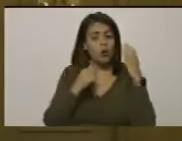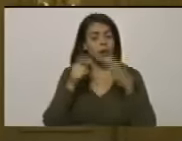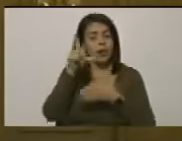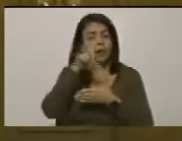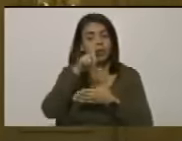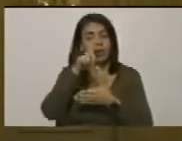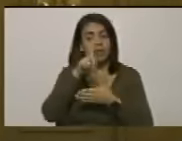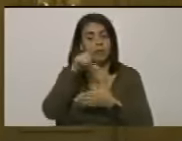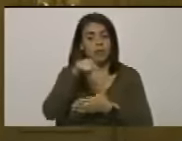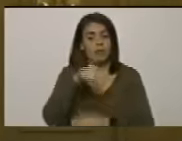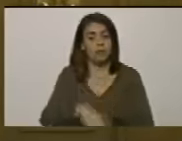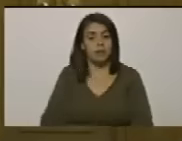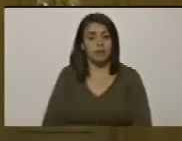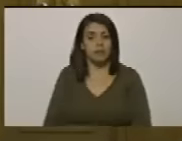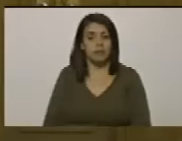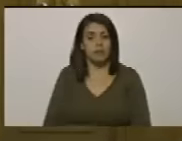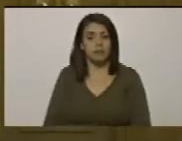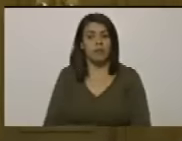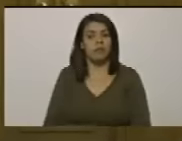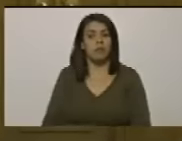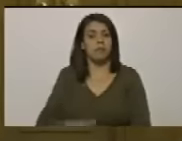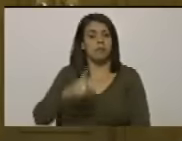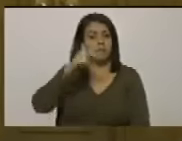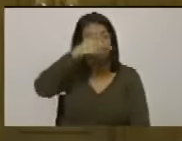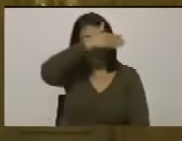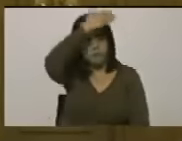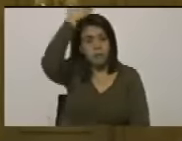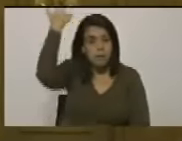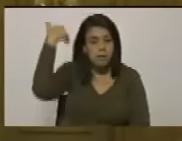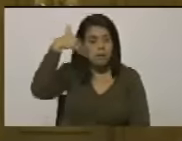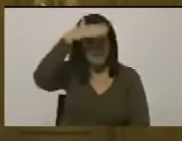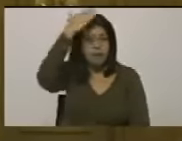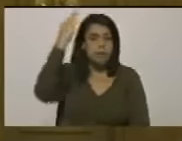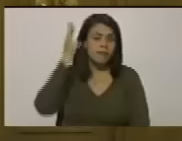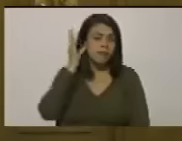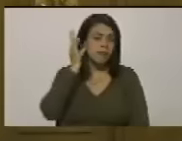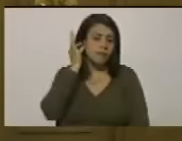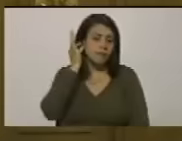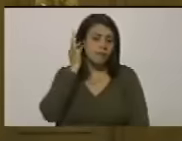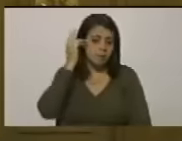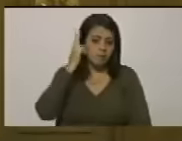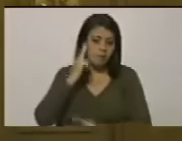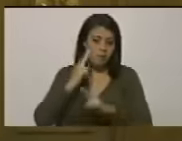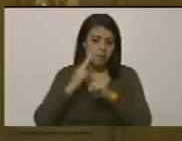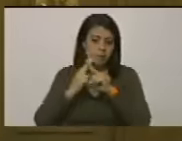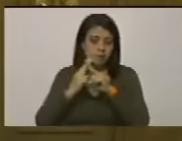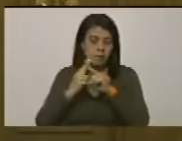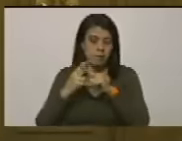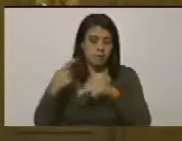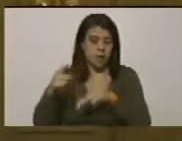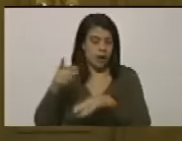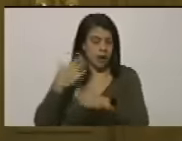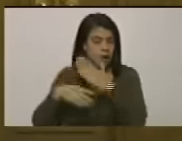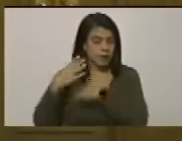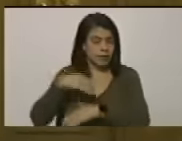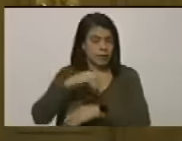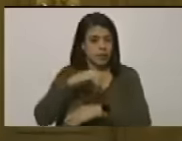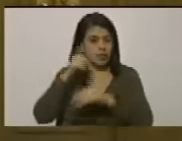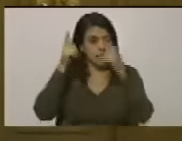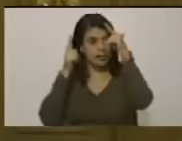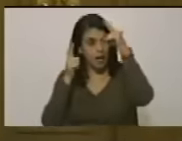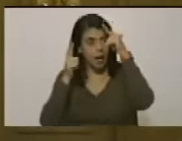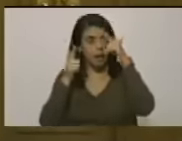latinoamericanos por eso piedad Córdoba merece eso que Hugo Chávez una vez